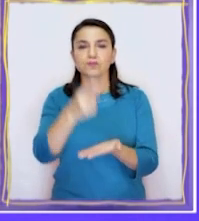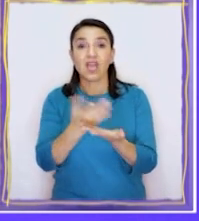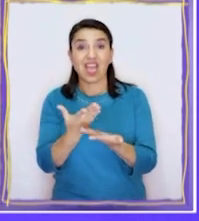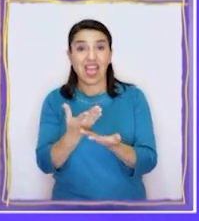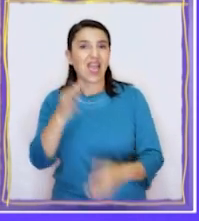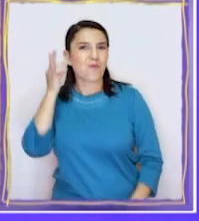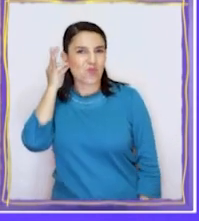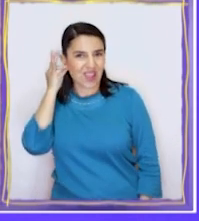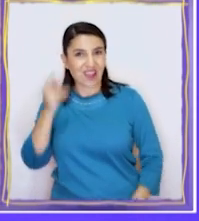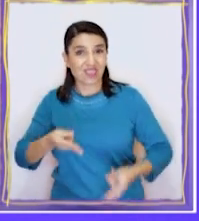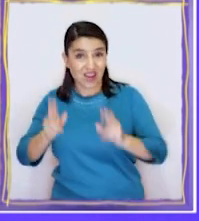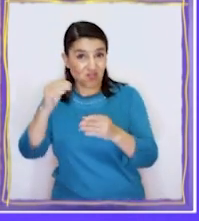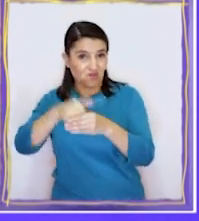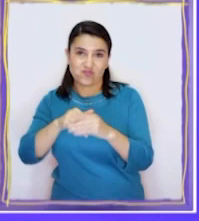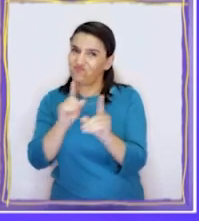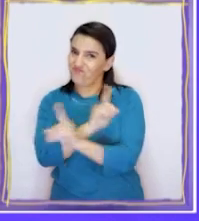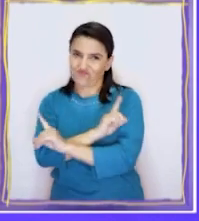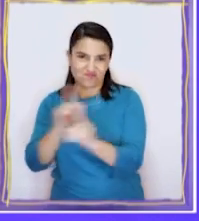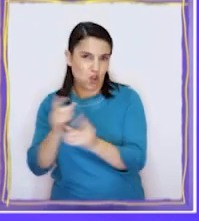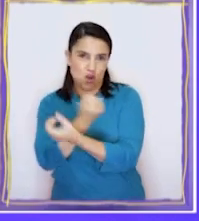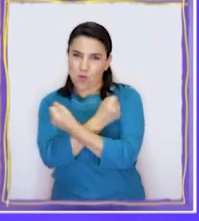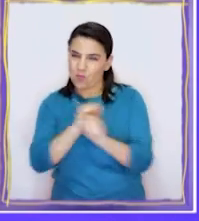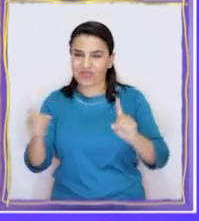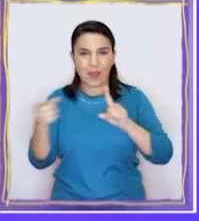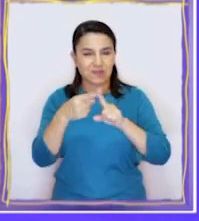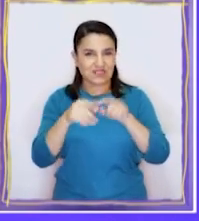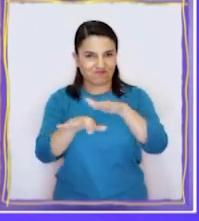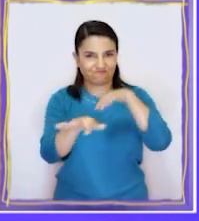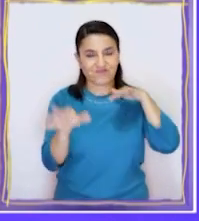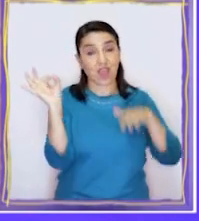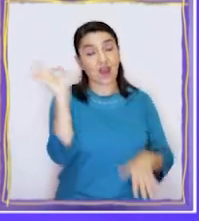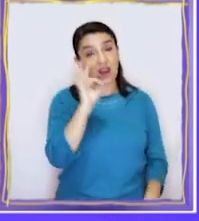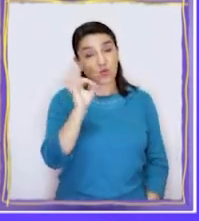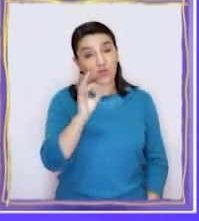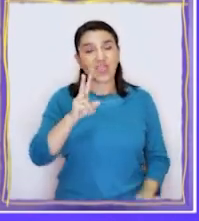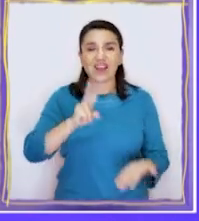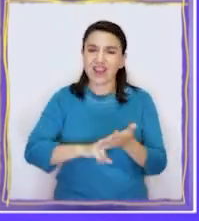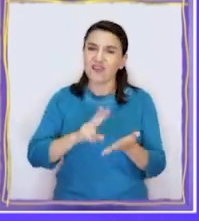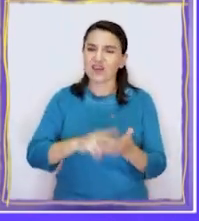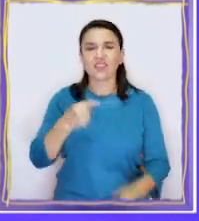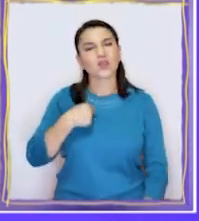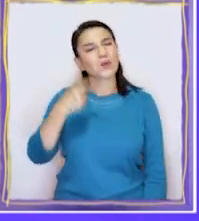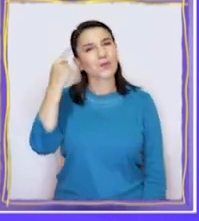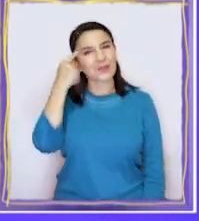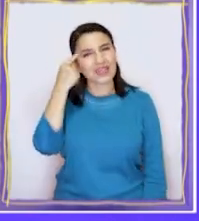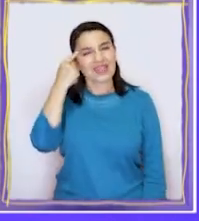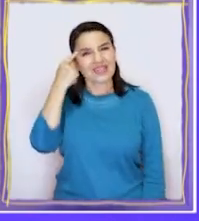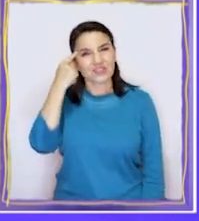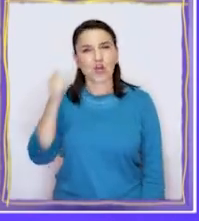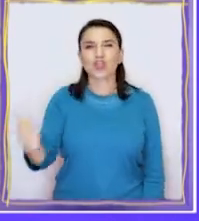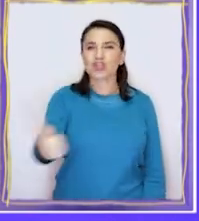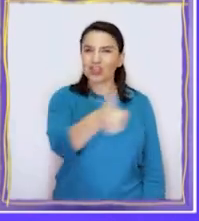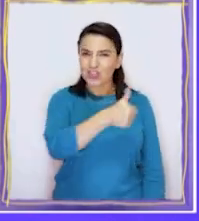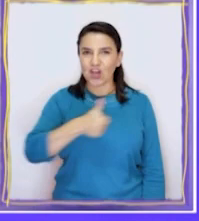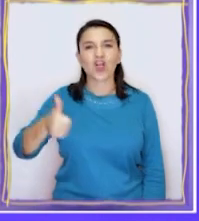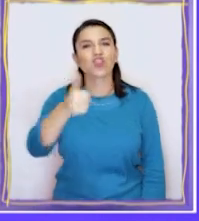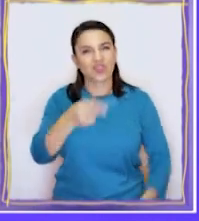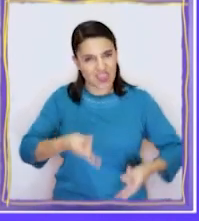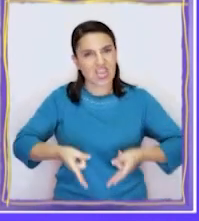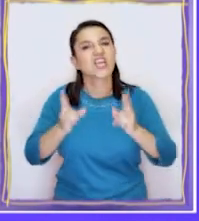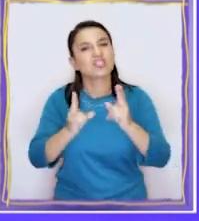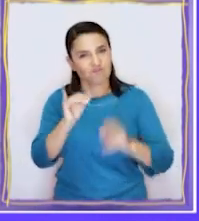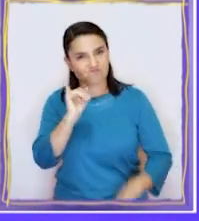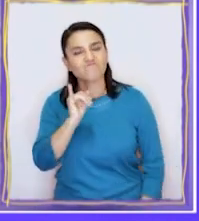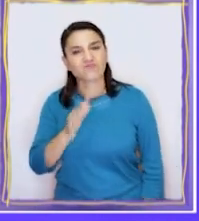mujeres no tenían derecho a voto y no podían participar de las asambleas. Y la verdad, yo creo que todos tenemos